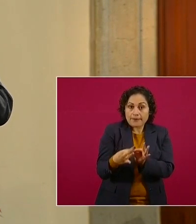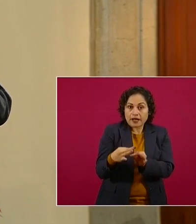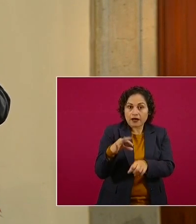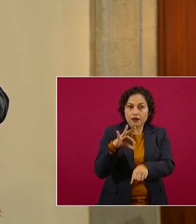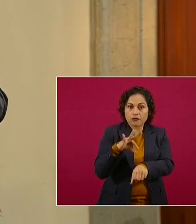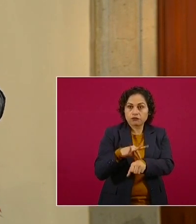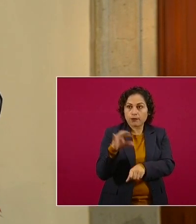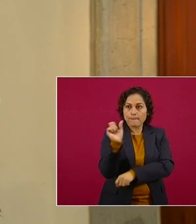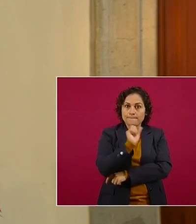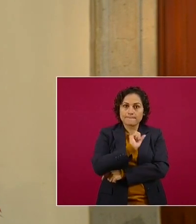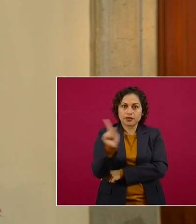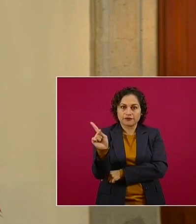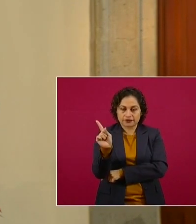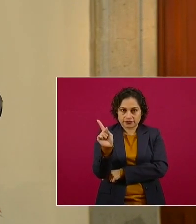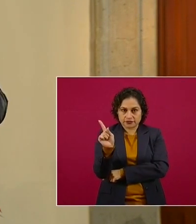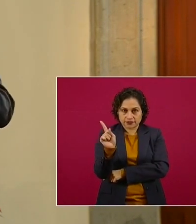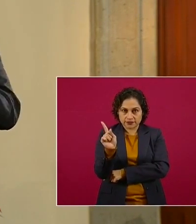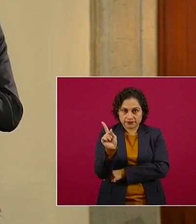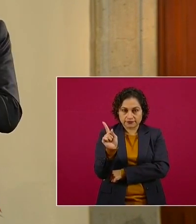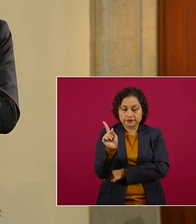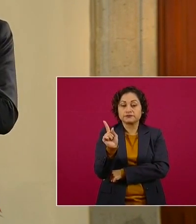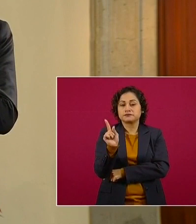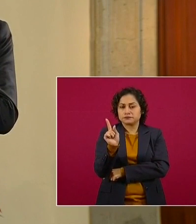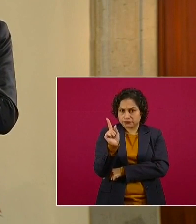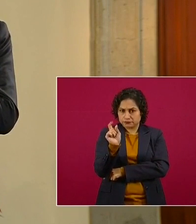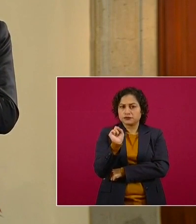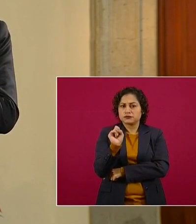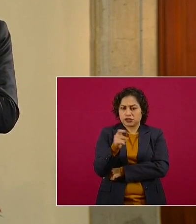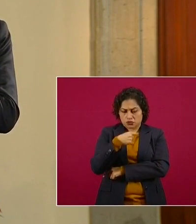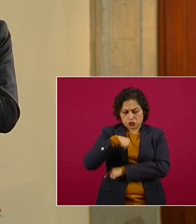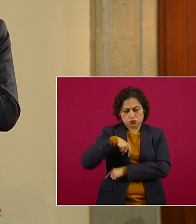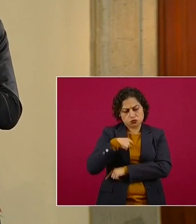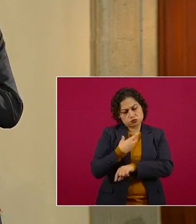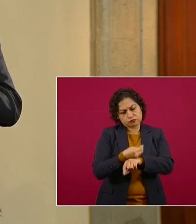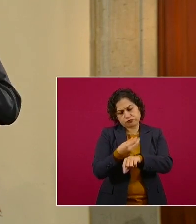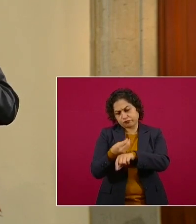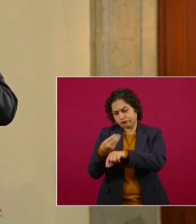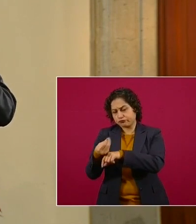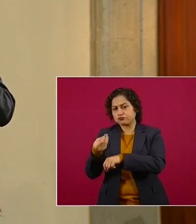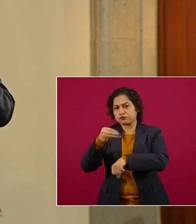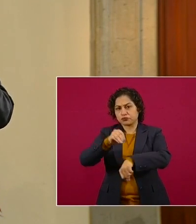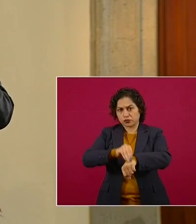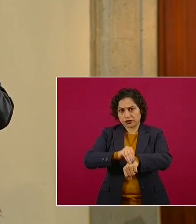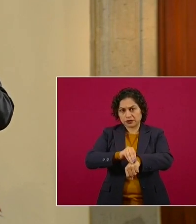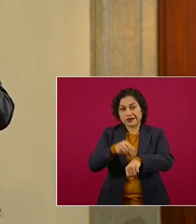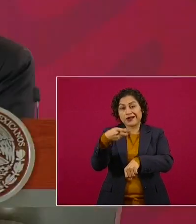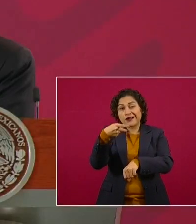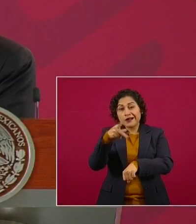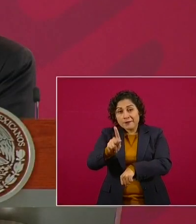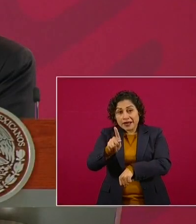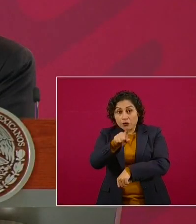Pero lo más importante es que no nos enfermemos.